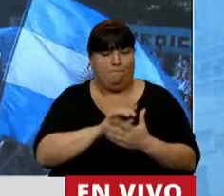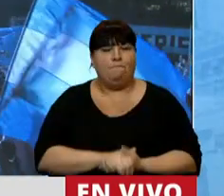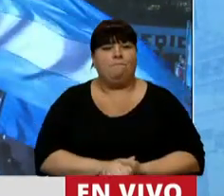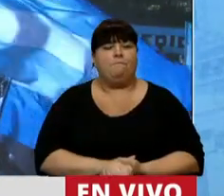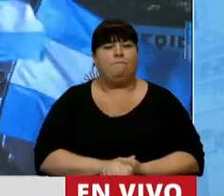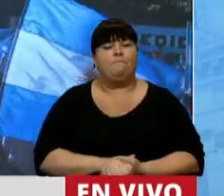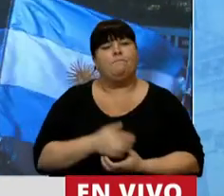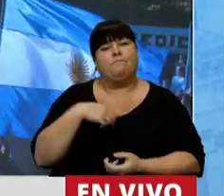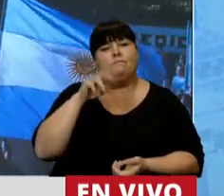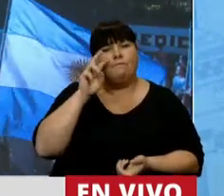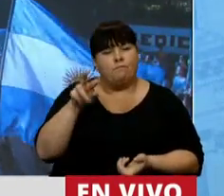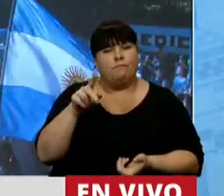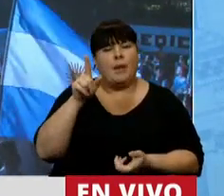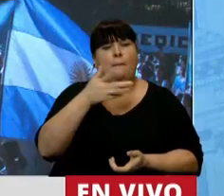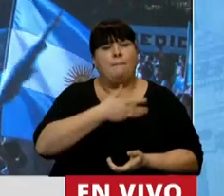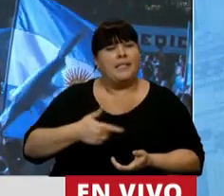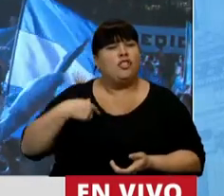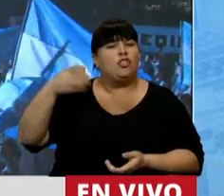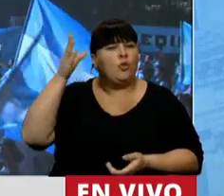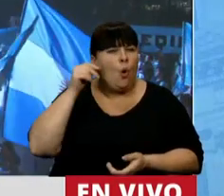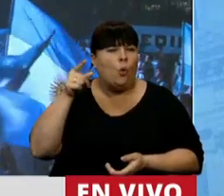Hemos escuchado, señor presidente,